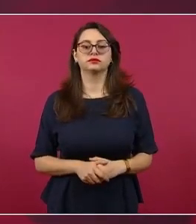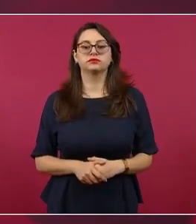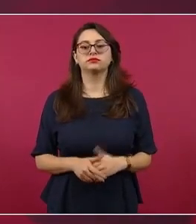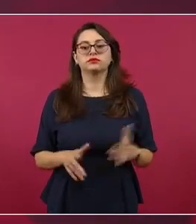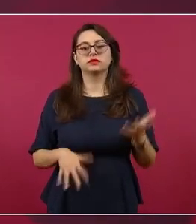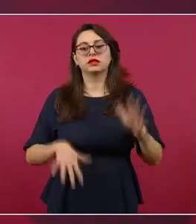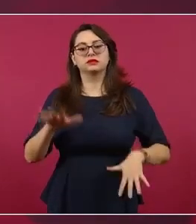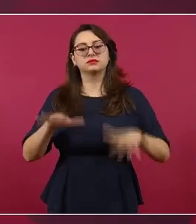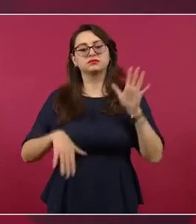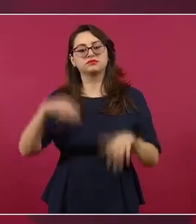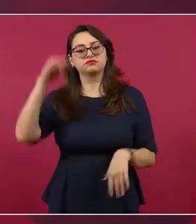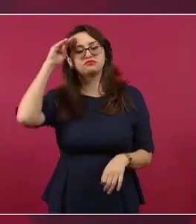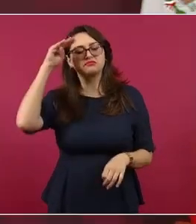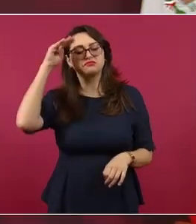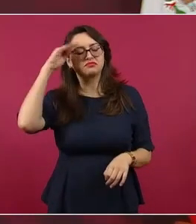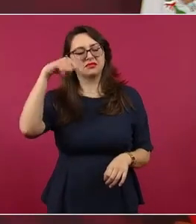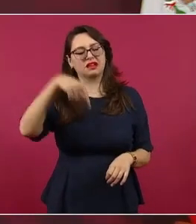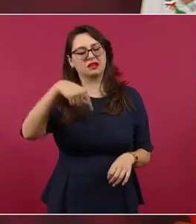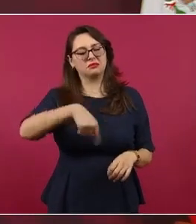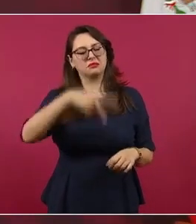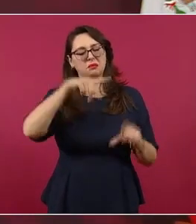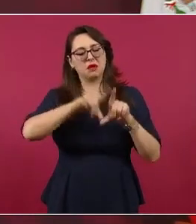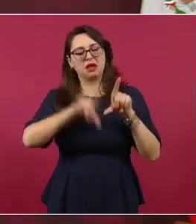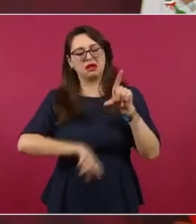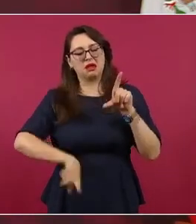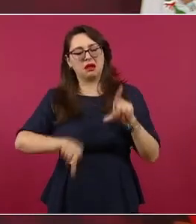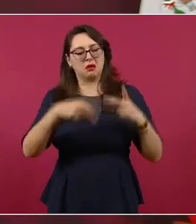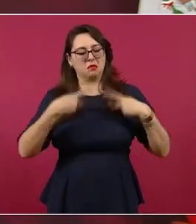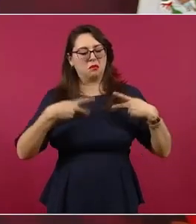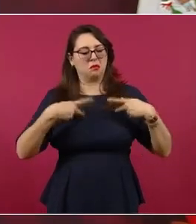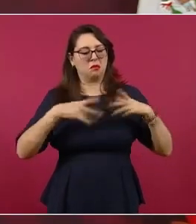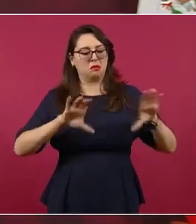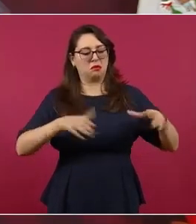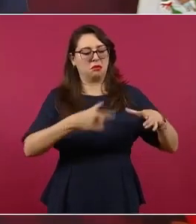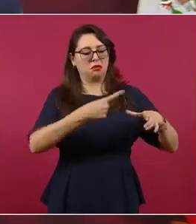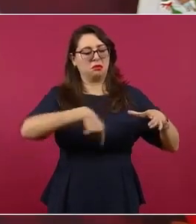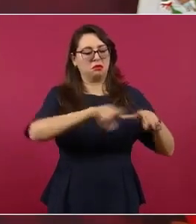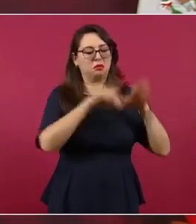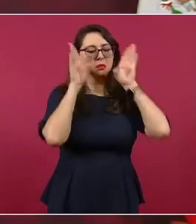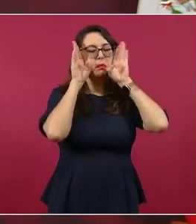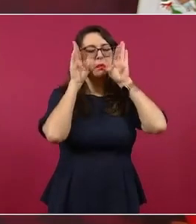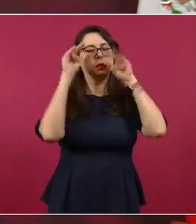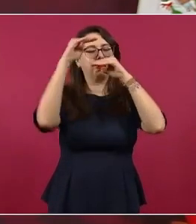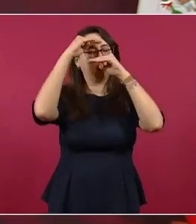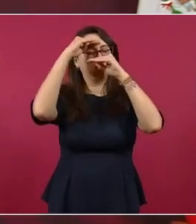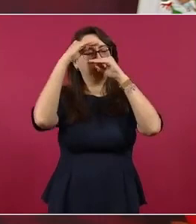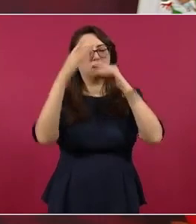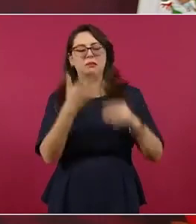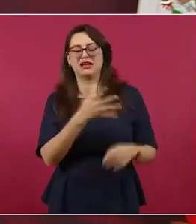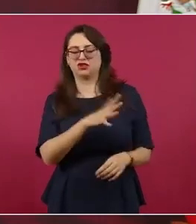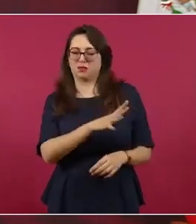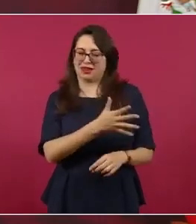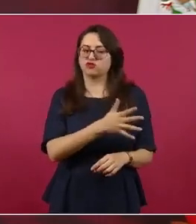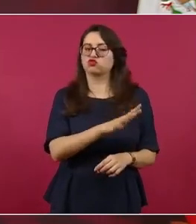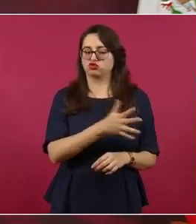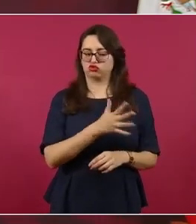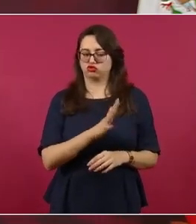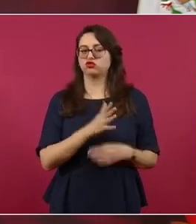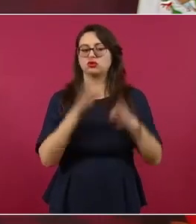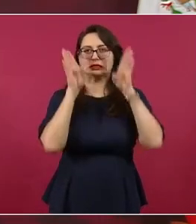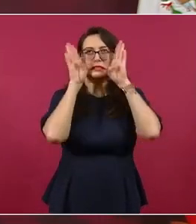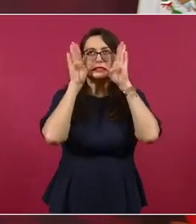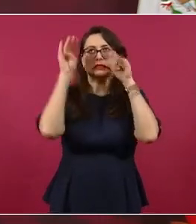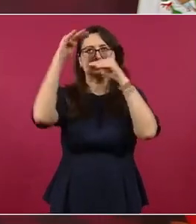México, no, son de avanzada, son progresistas en comparación